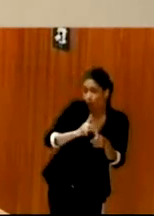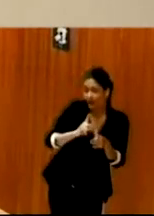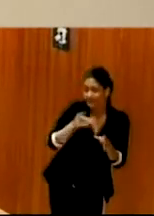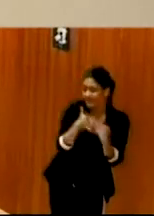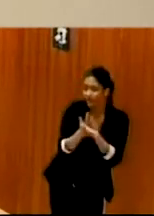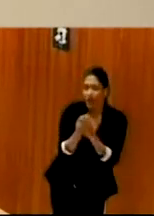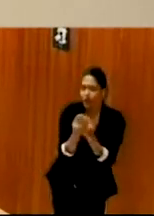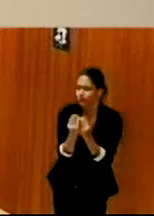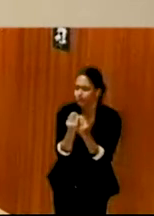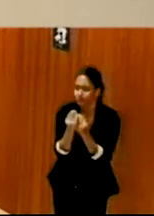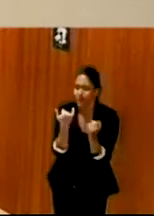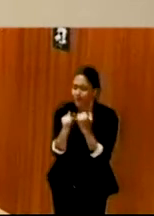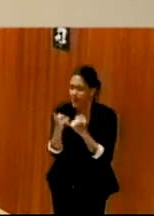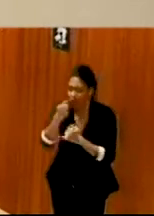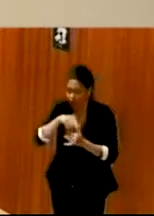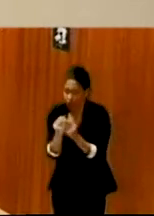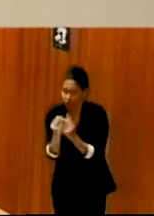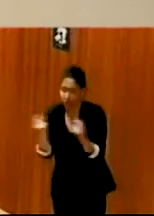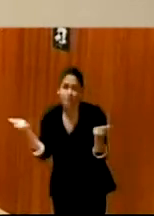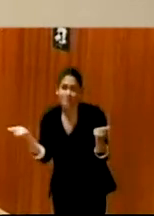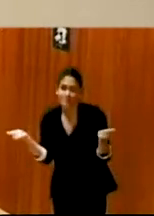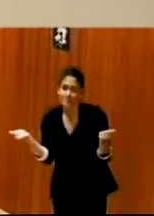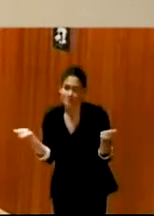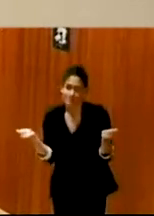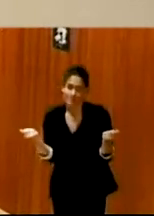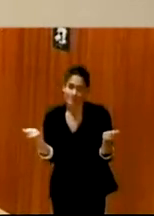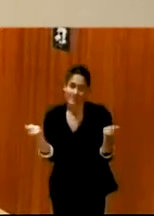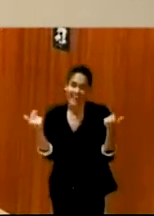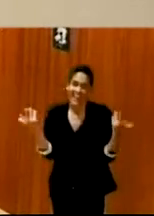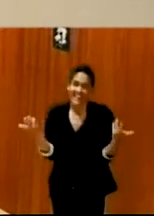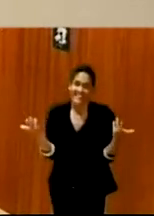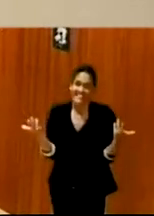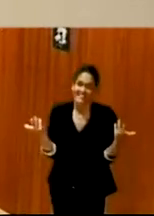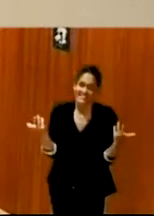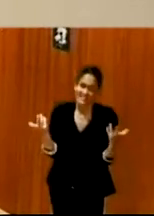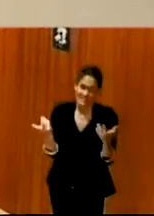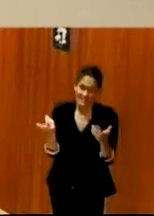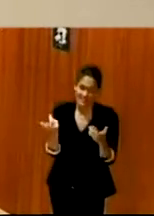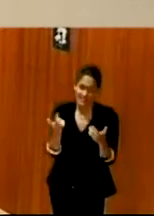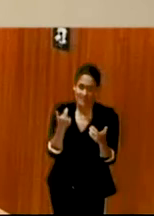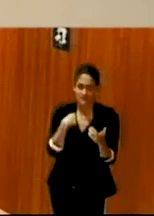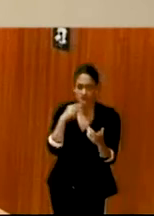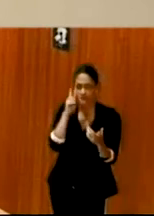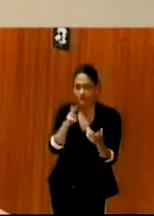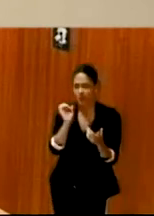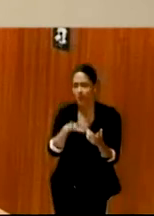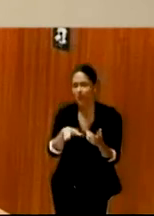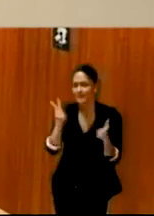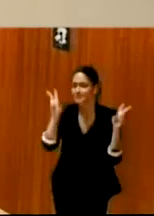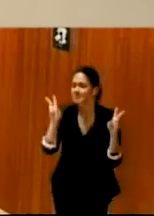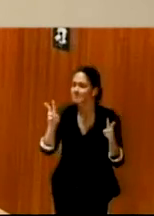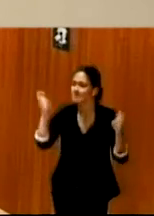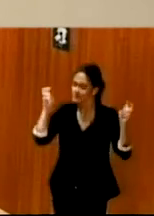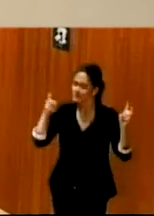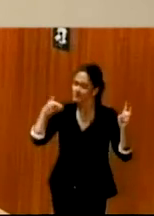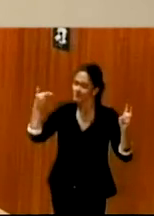inclusión vamos a la extinción. Y nos suena un poco como decíamos, esto es un lema de algo, se puede coger como un lema